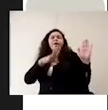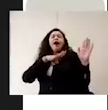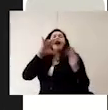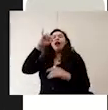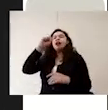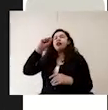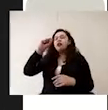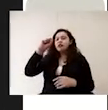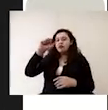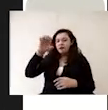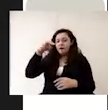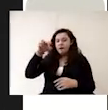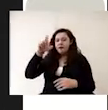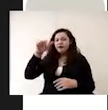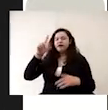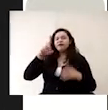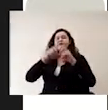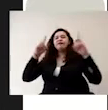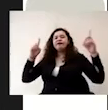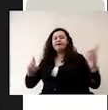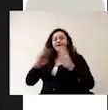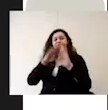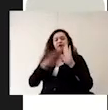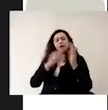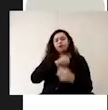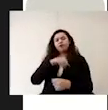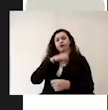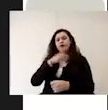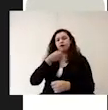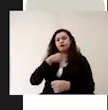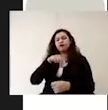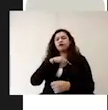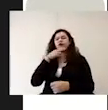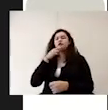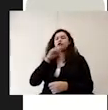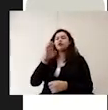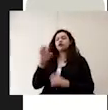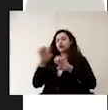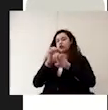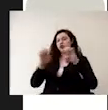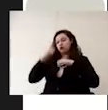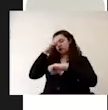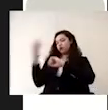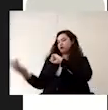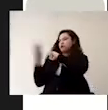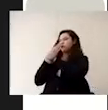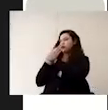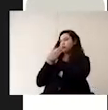la sana distancia medidas sanitarias y uso del EPP o equipo de protección personal